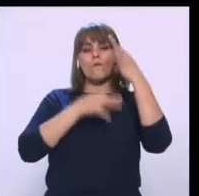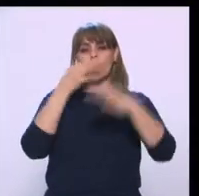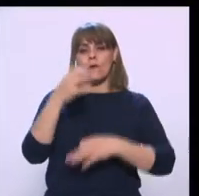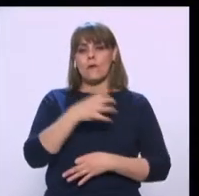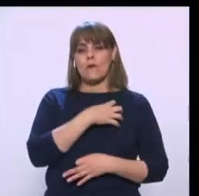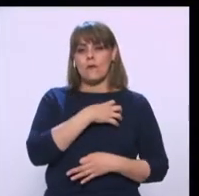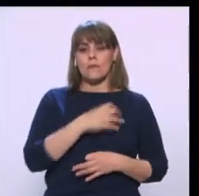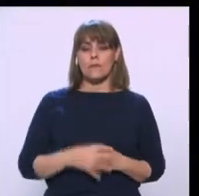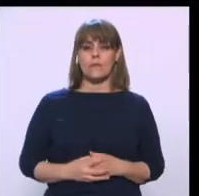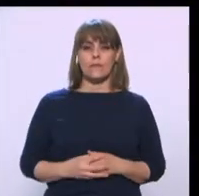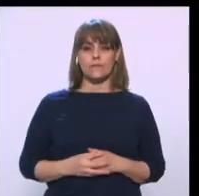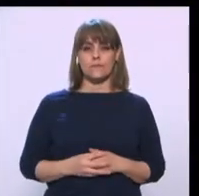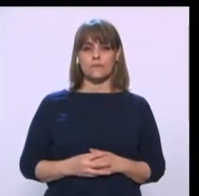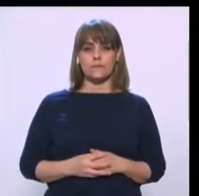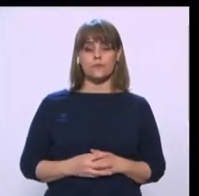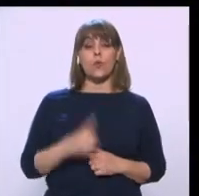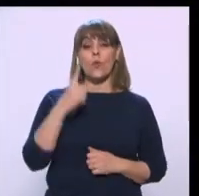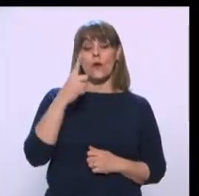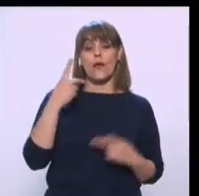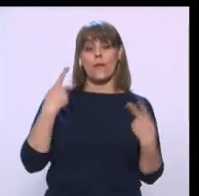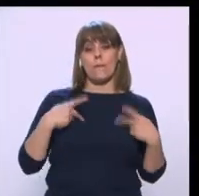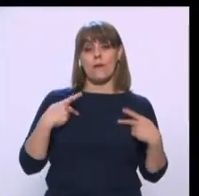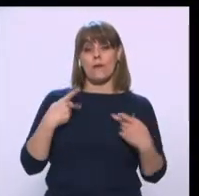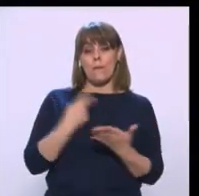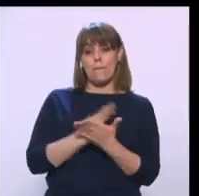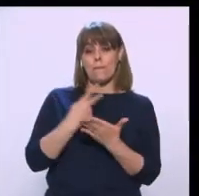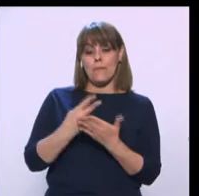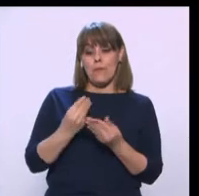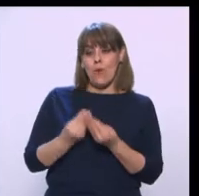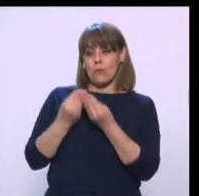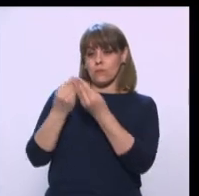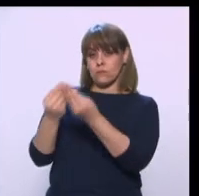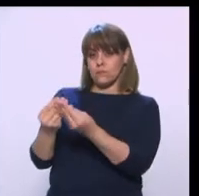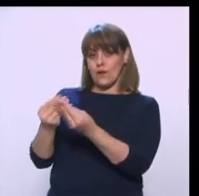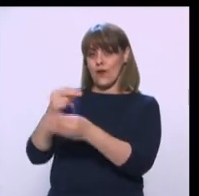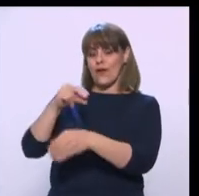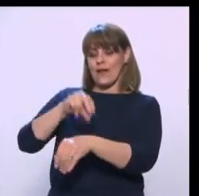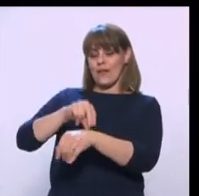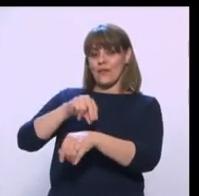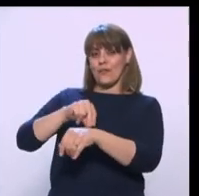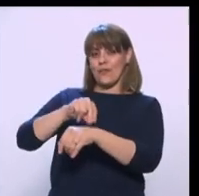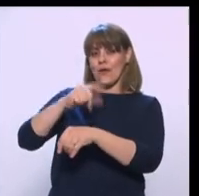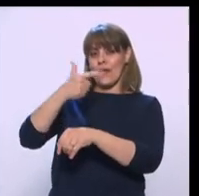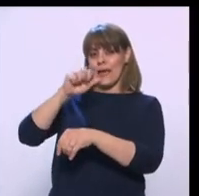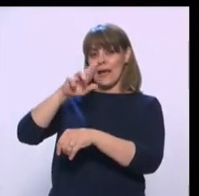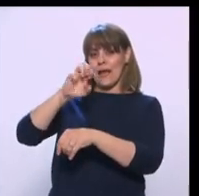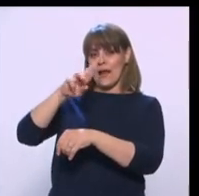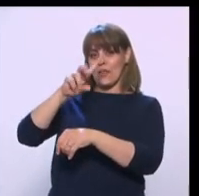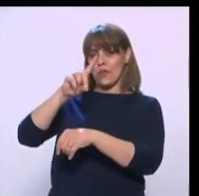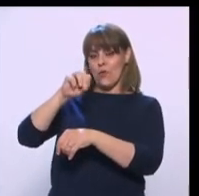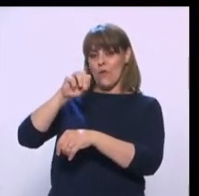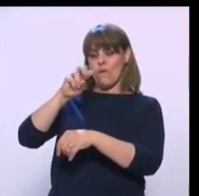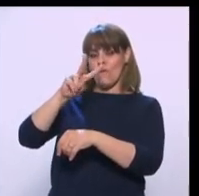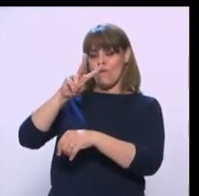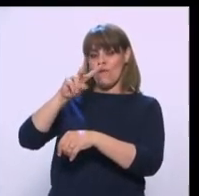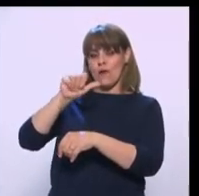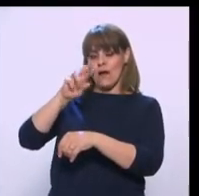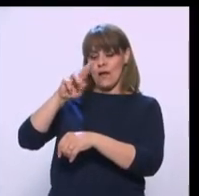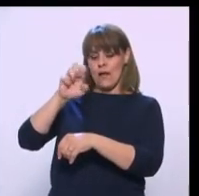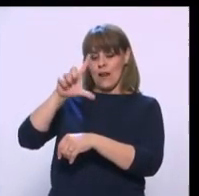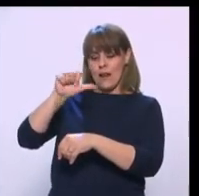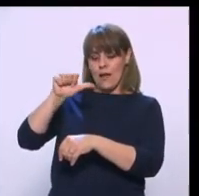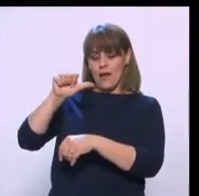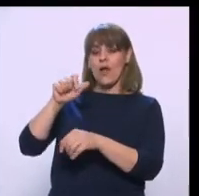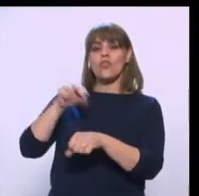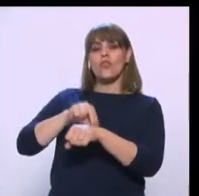Bueno, y uno de los galardonados con el premio Dr. Gerardo Varela fue Simón Barquera, director general adjunto del Centro de Investigación